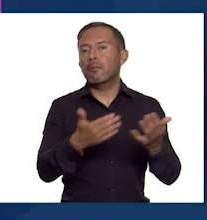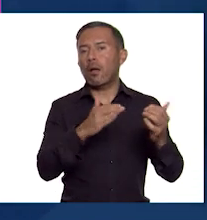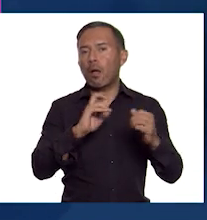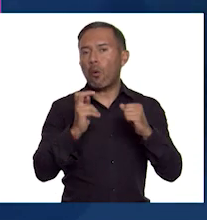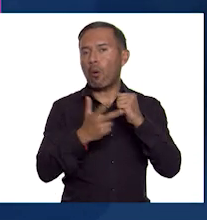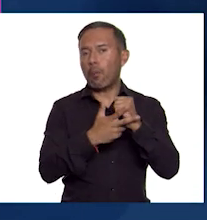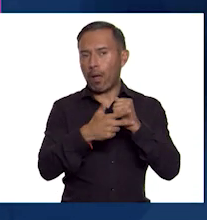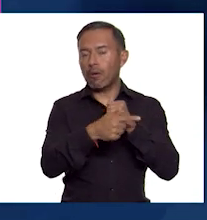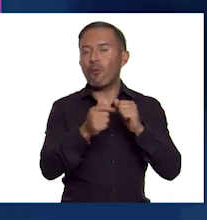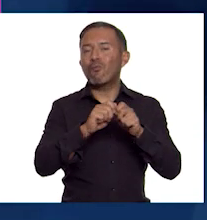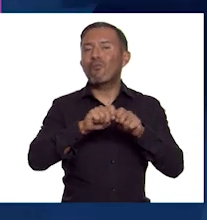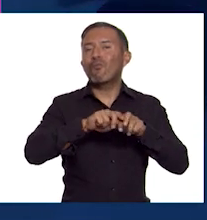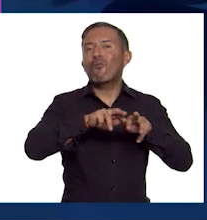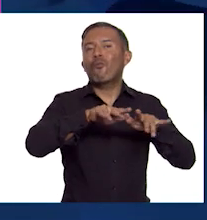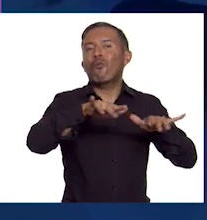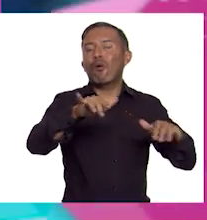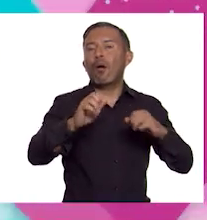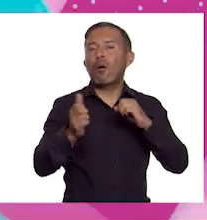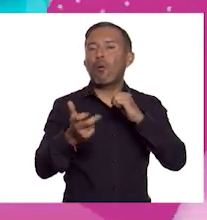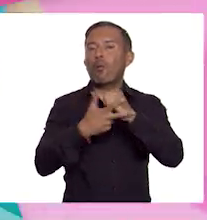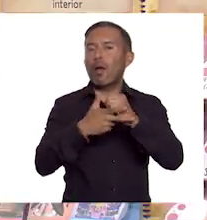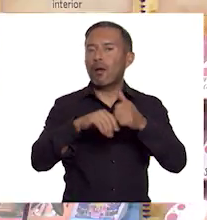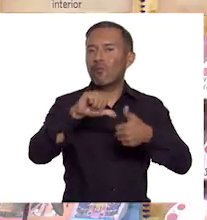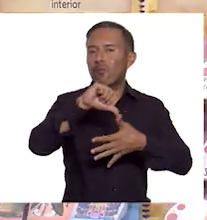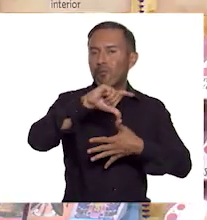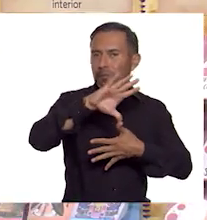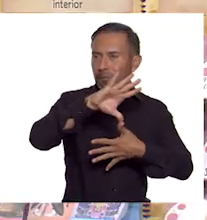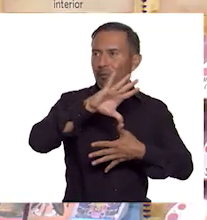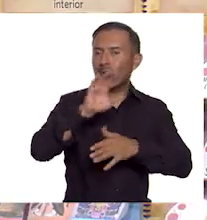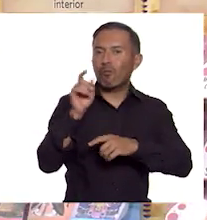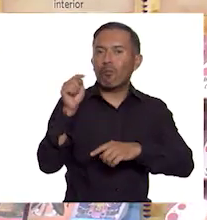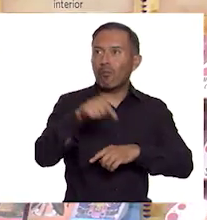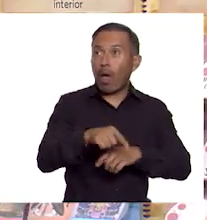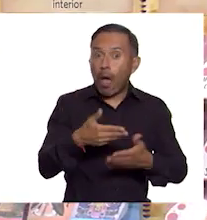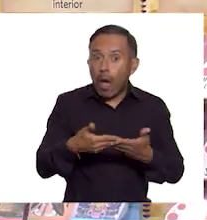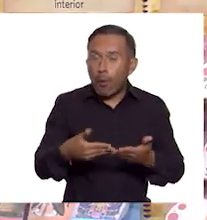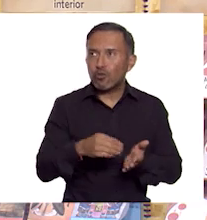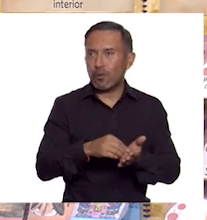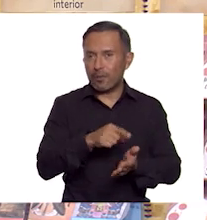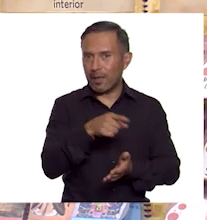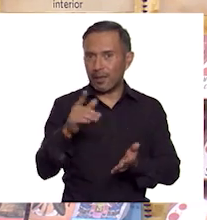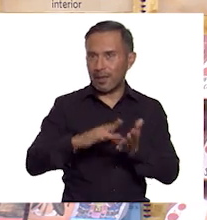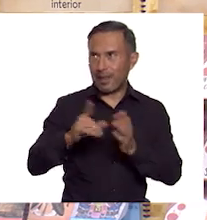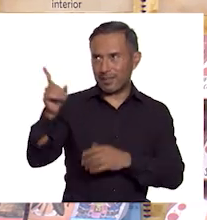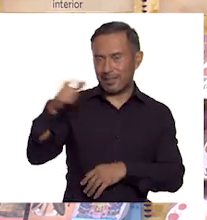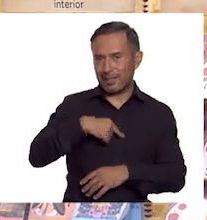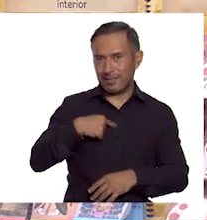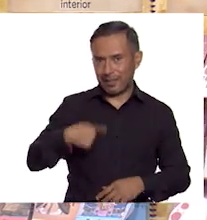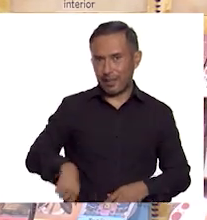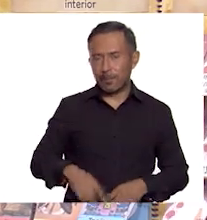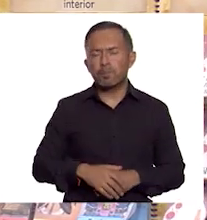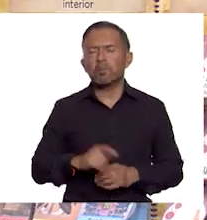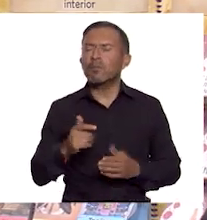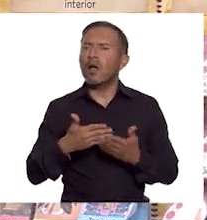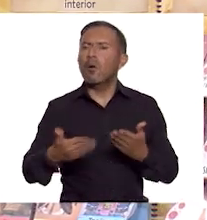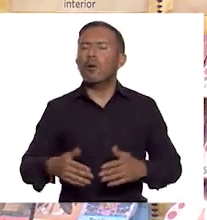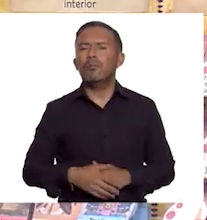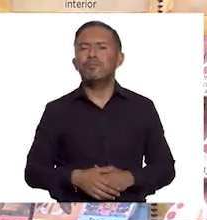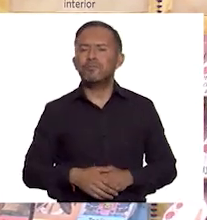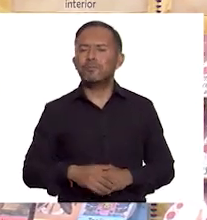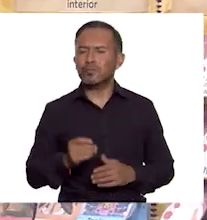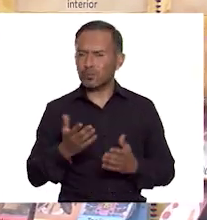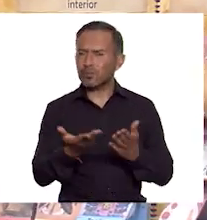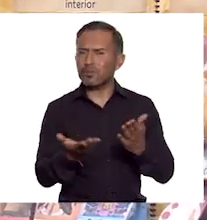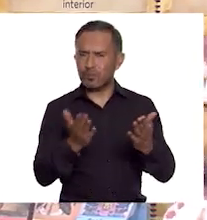hasta llegar a nuestros días. Y hablando de seda, Vero, ¿qué les parece si avanzamos a la siguiente página y hablamos un poco